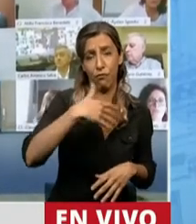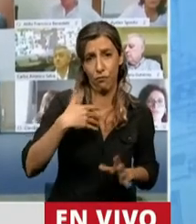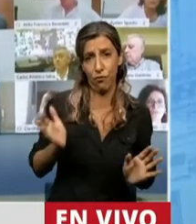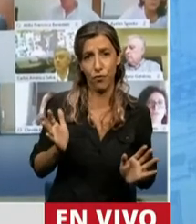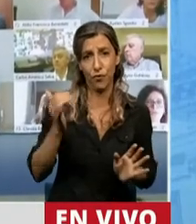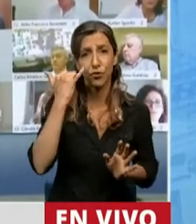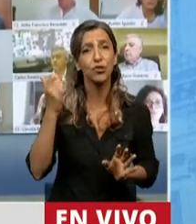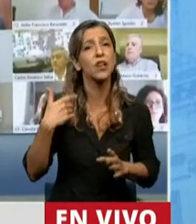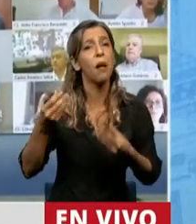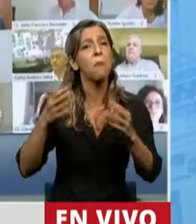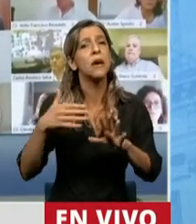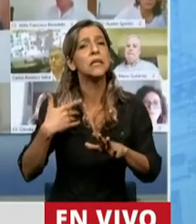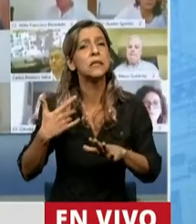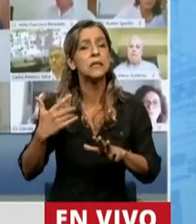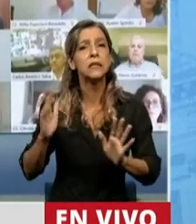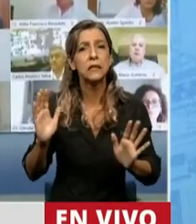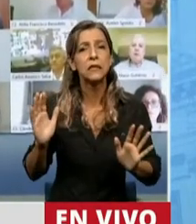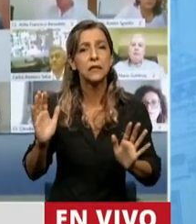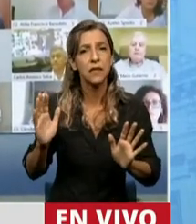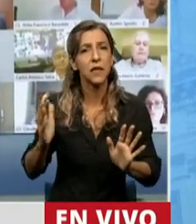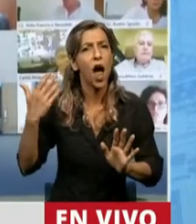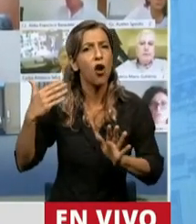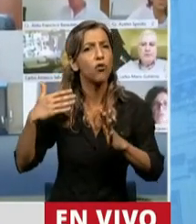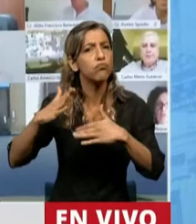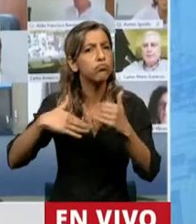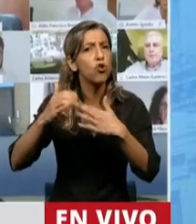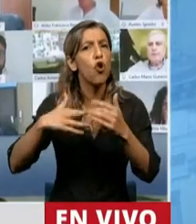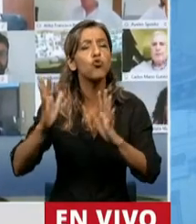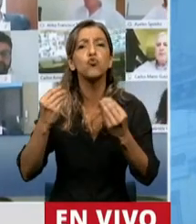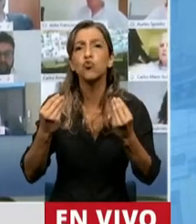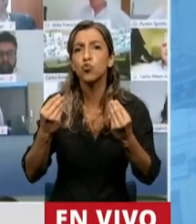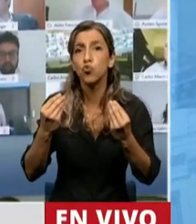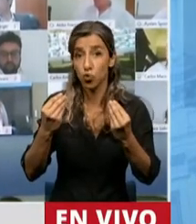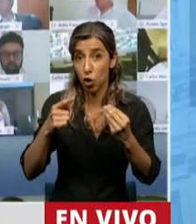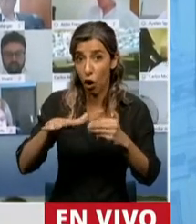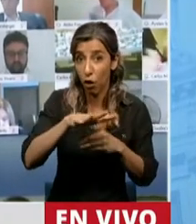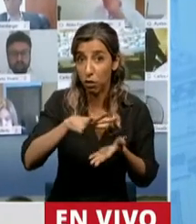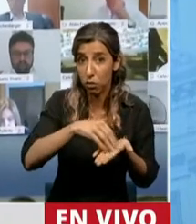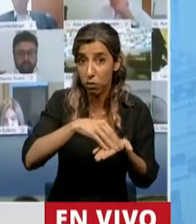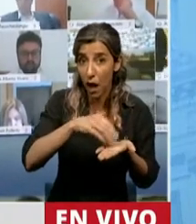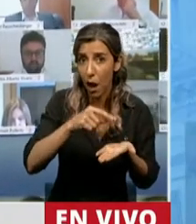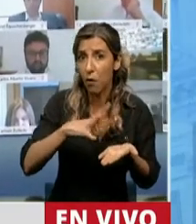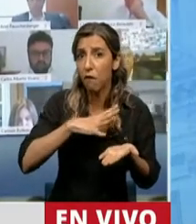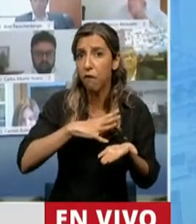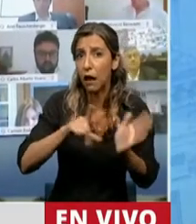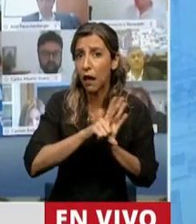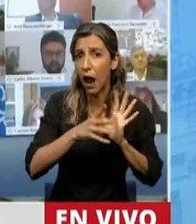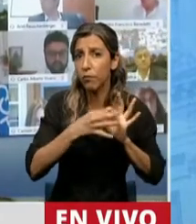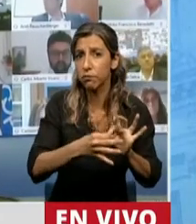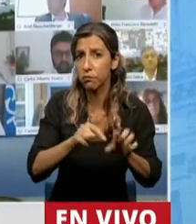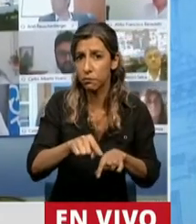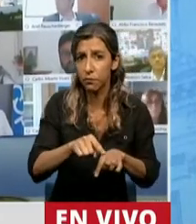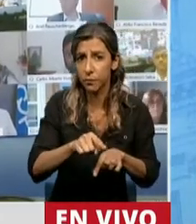la construcción en terrenos sin tener la habilitación legal. Ahí nadie dijo, ahí nadie se